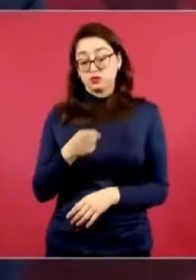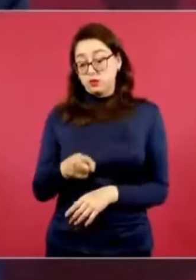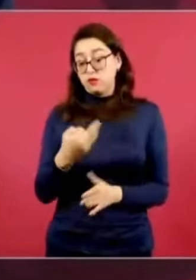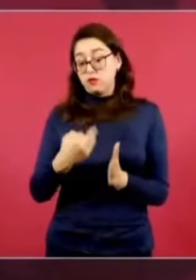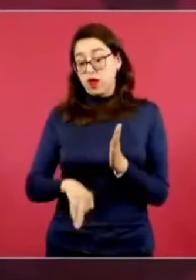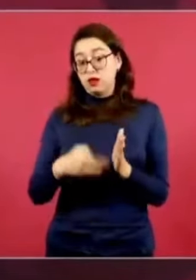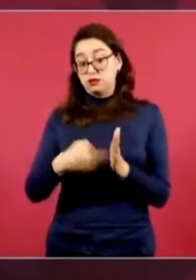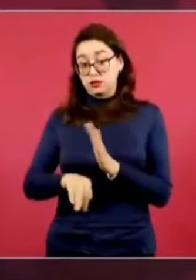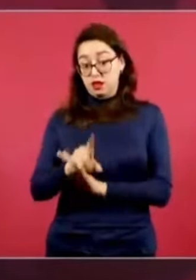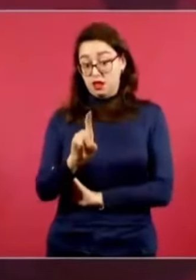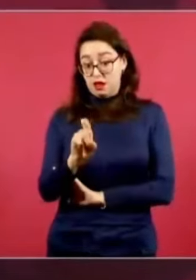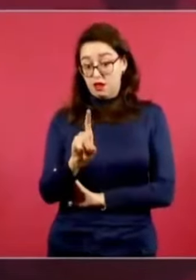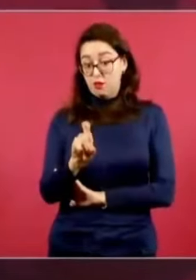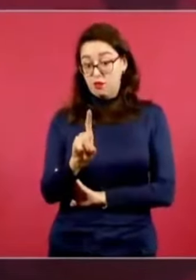agua.